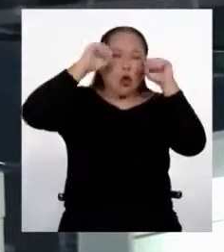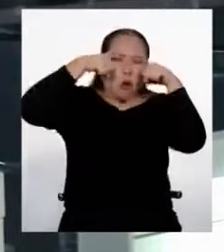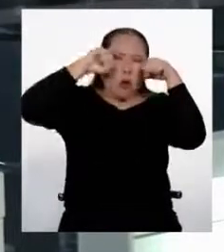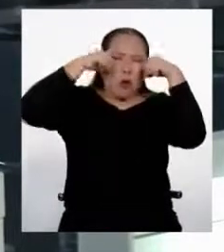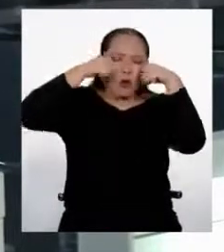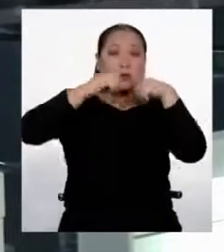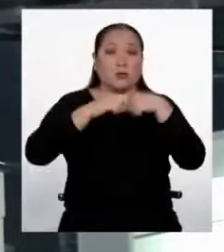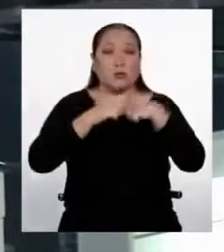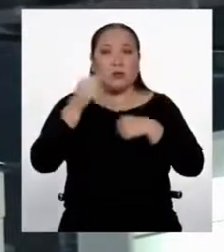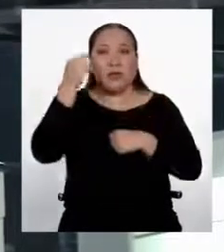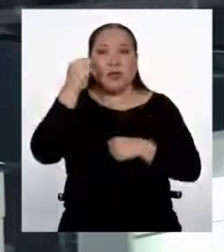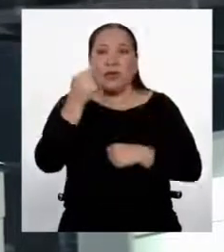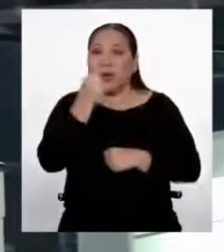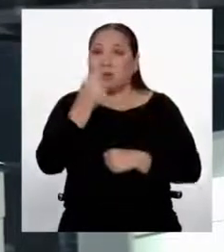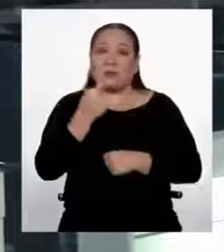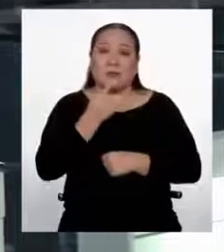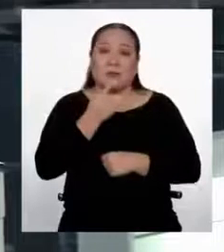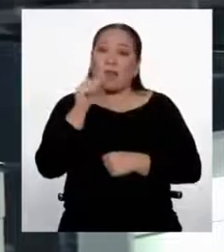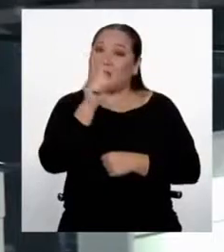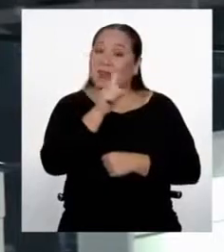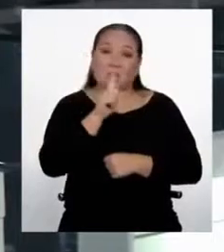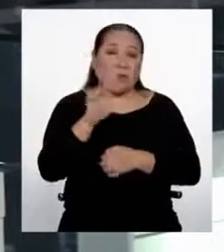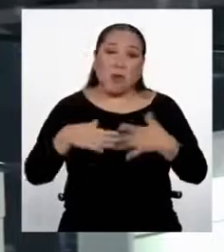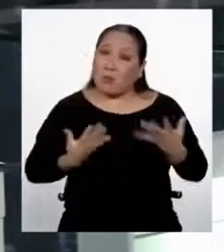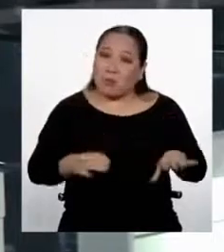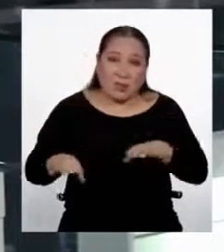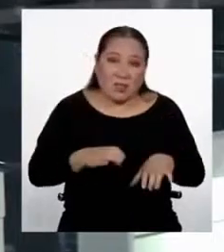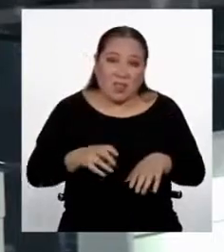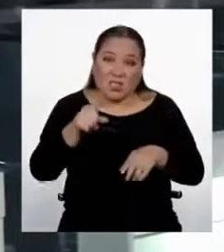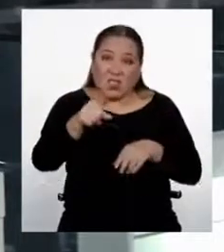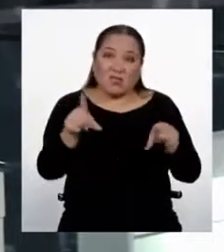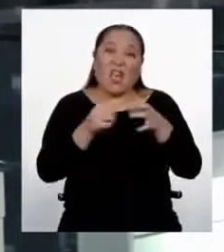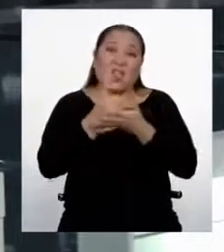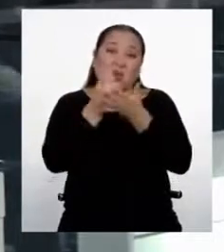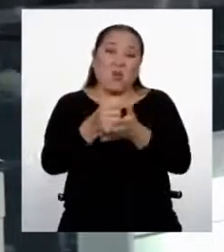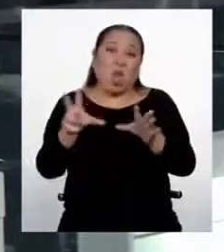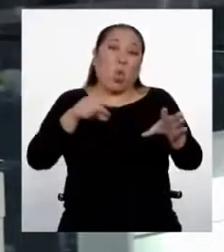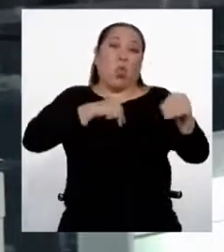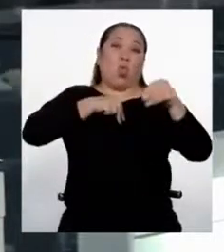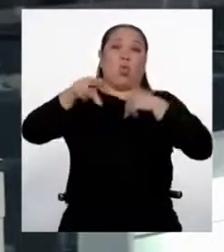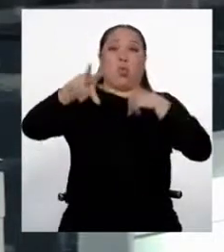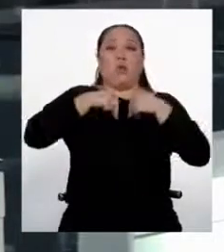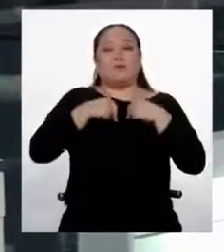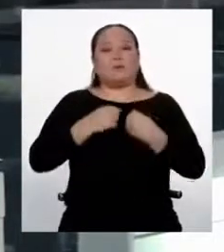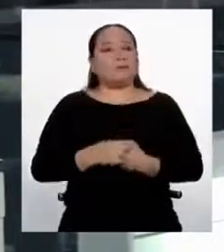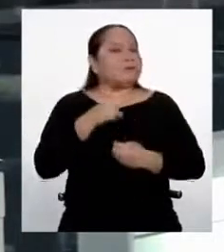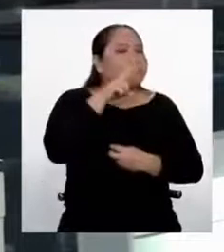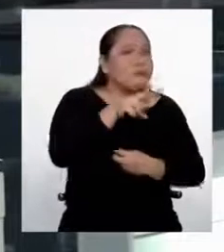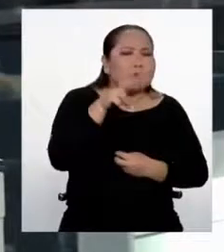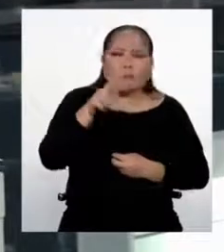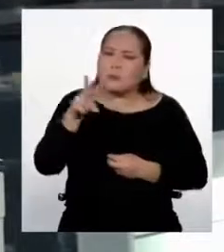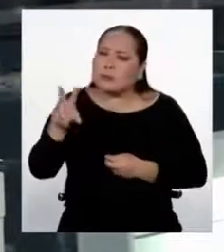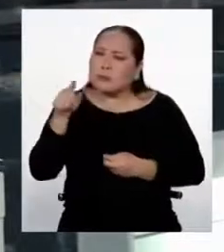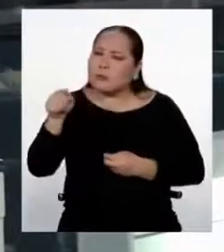Y esto, infelizmente, también podría ser una vía de transmisión. Realmente, también ayudarnos a identificar correctamente a los casos,